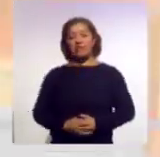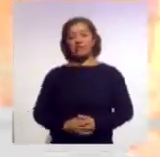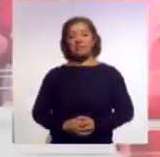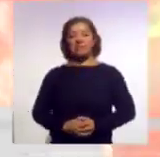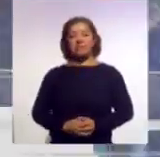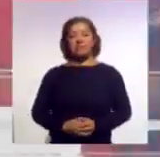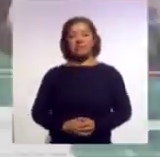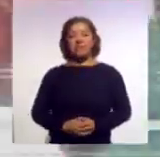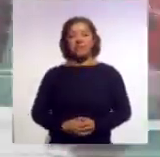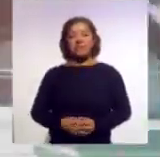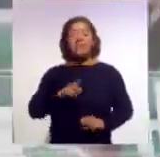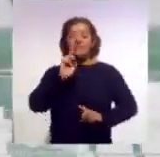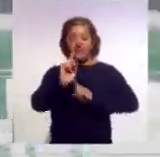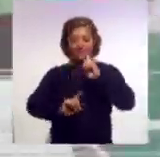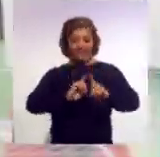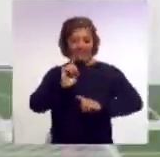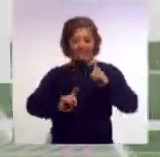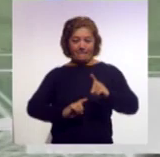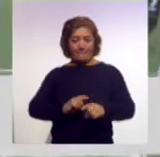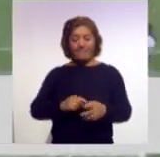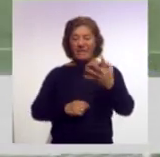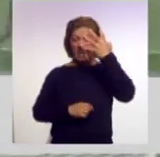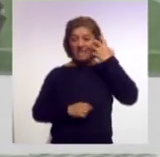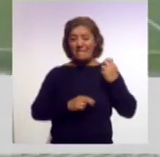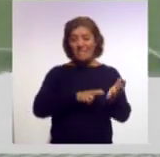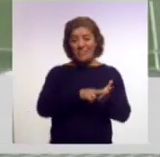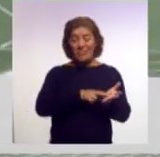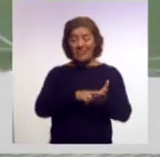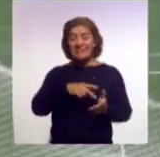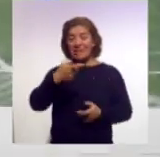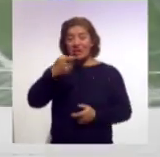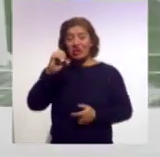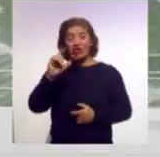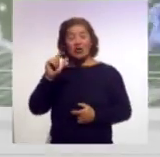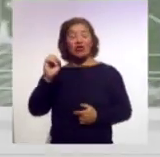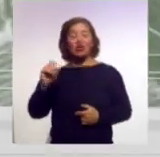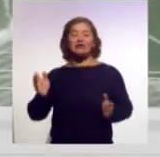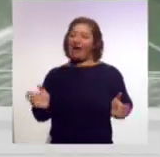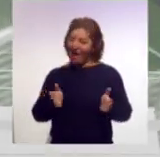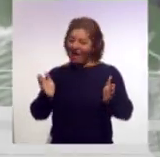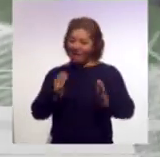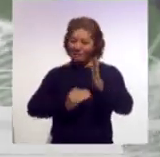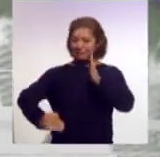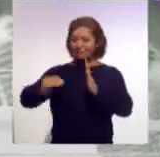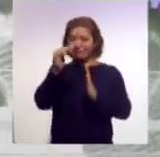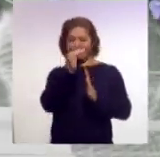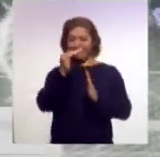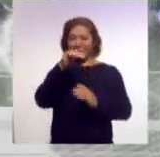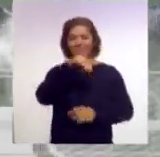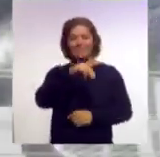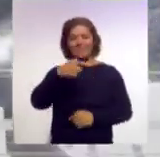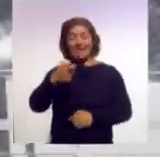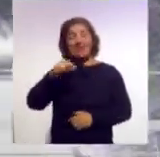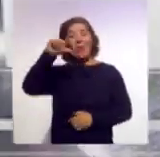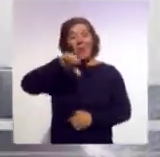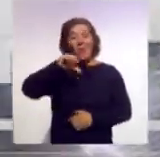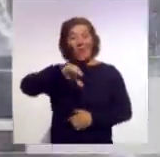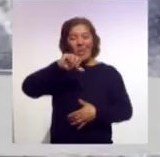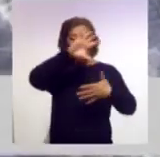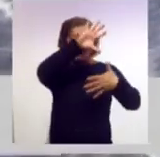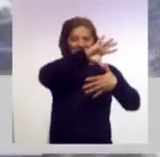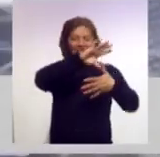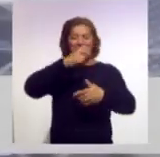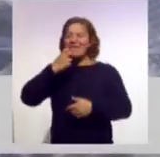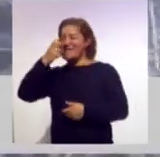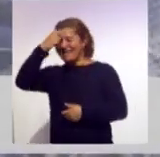En los deportes, Pumas y Xolos avanzan en la Copa MX. Hoy América y Chivas juegan el